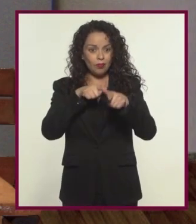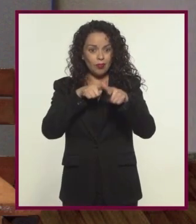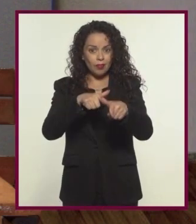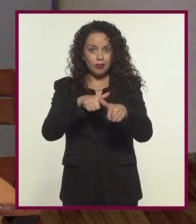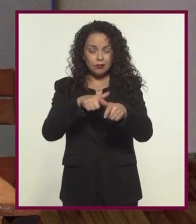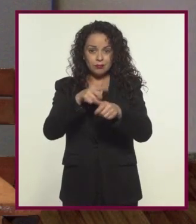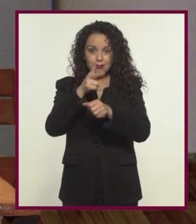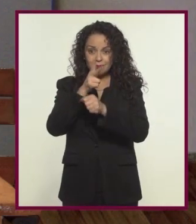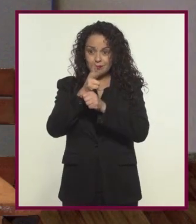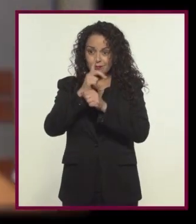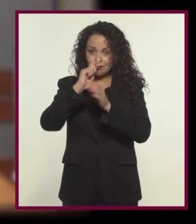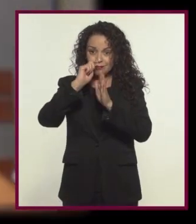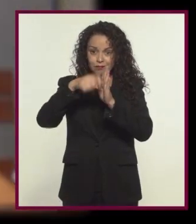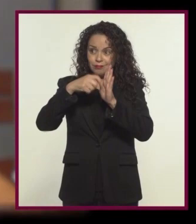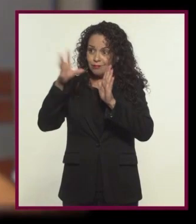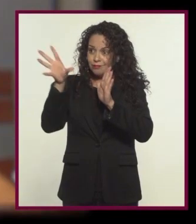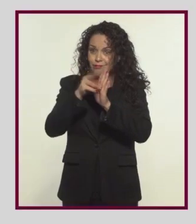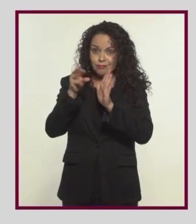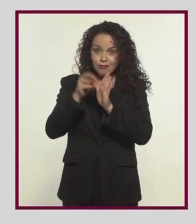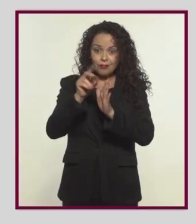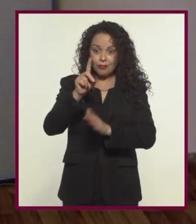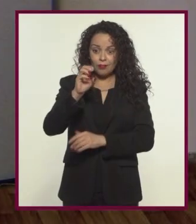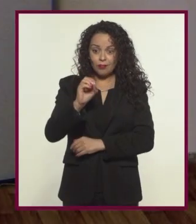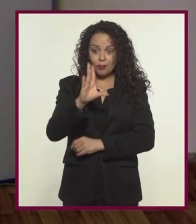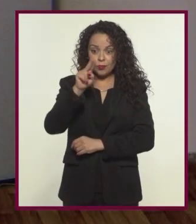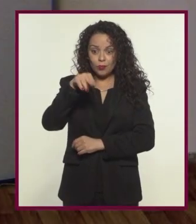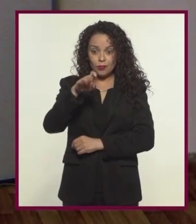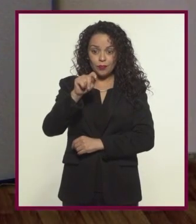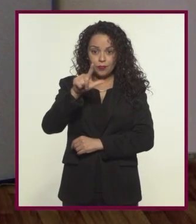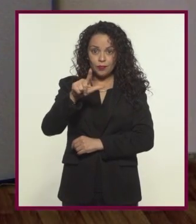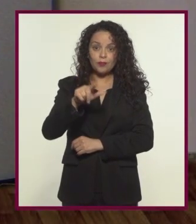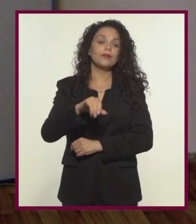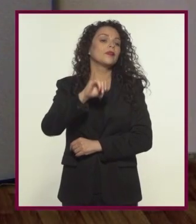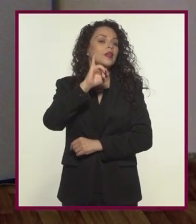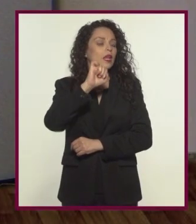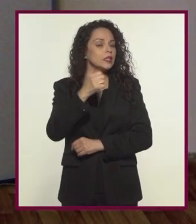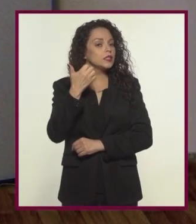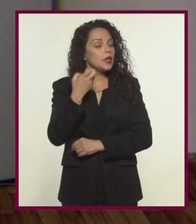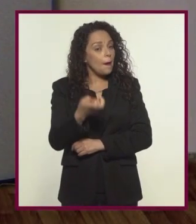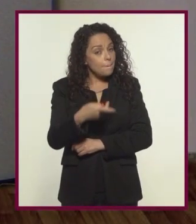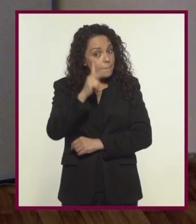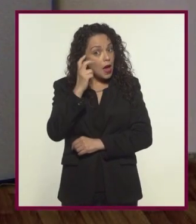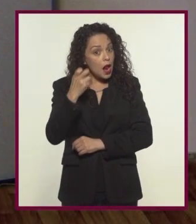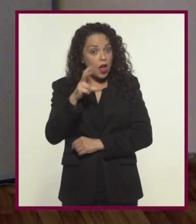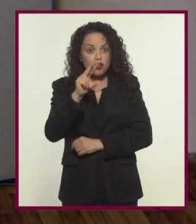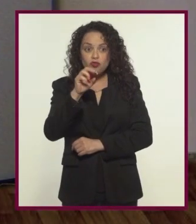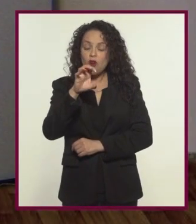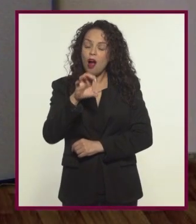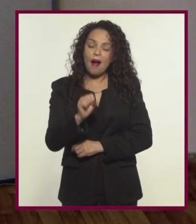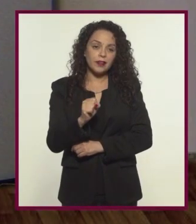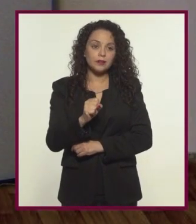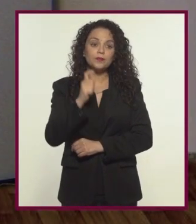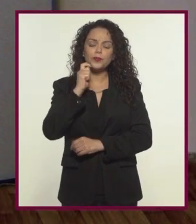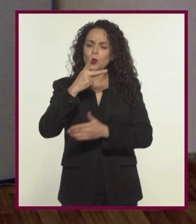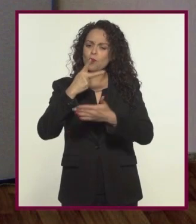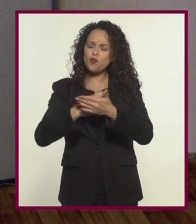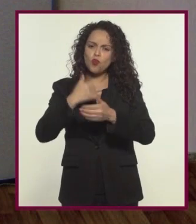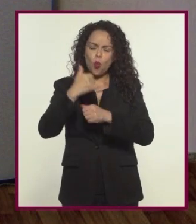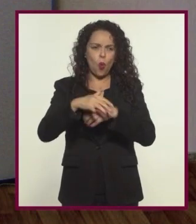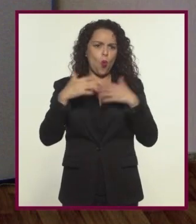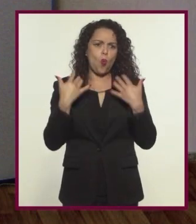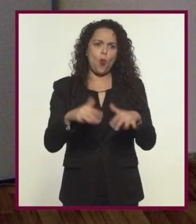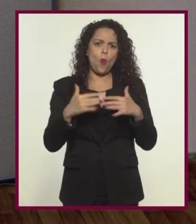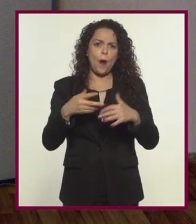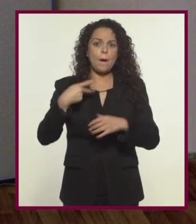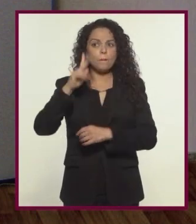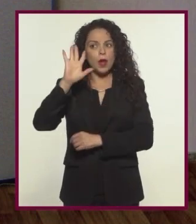¿Sigues con tu documental? Así es. Y no es ningún documental. Es un gran